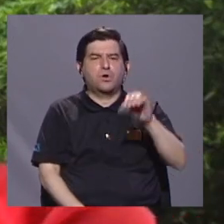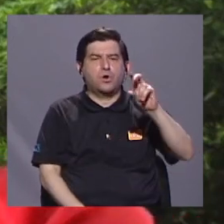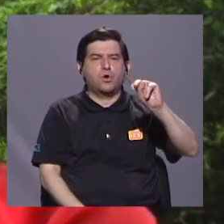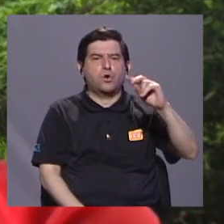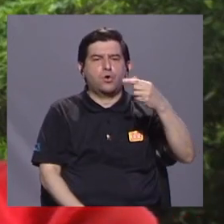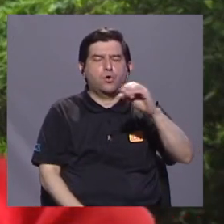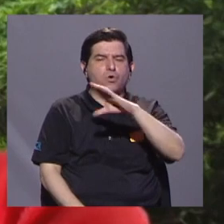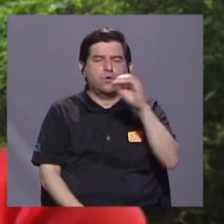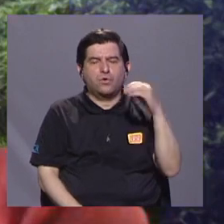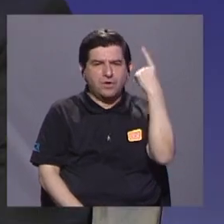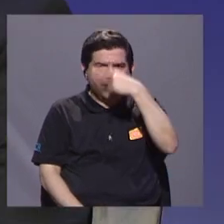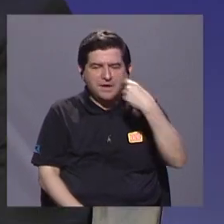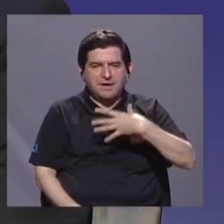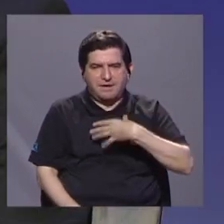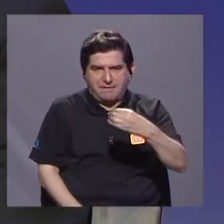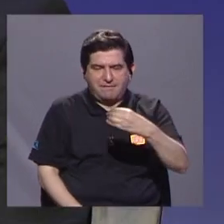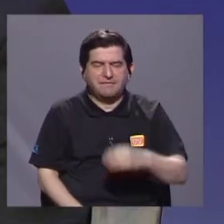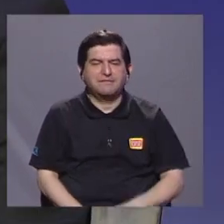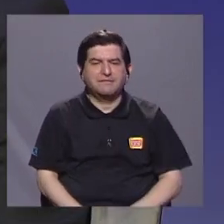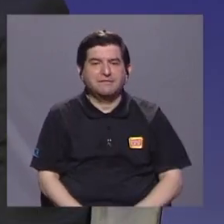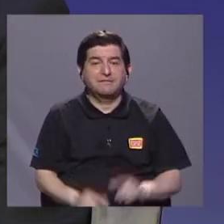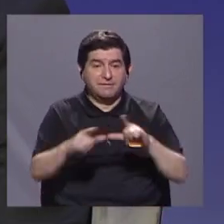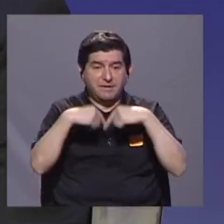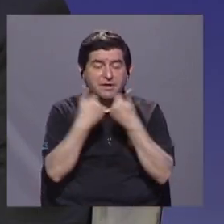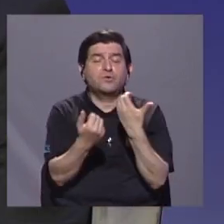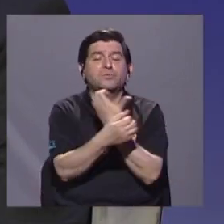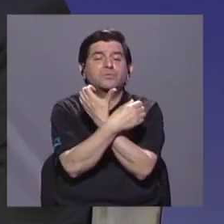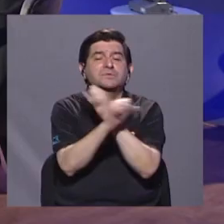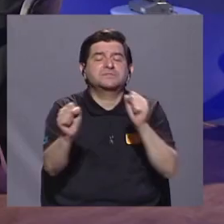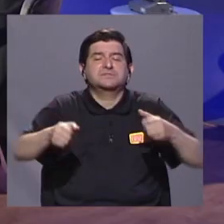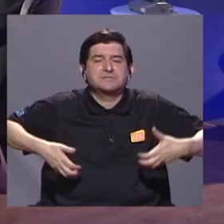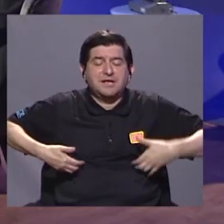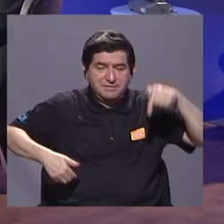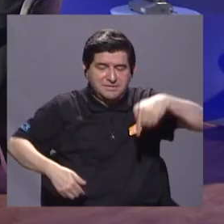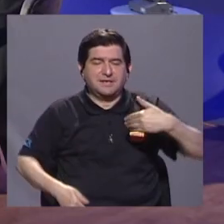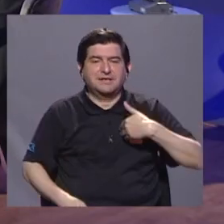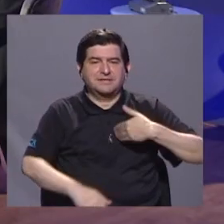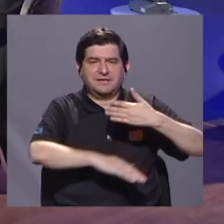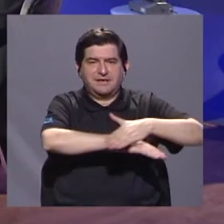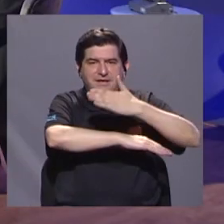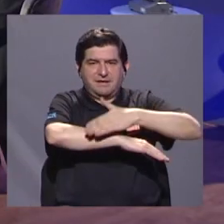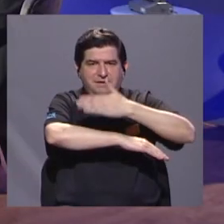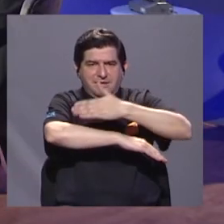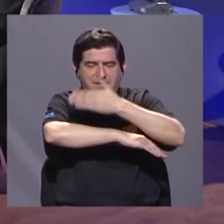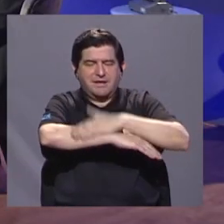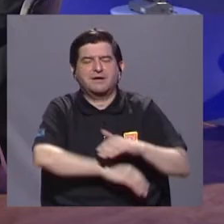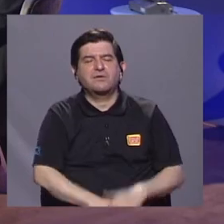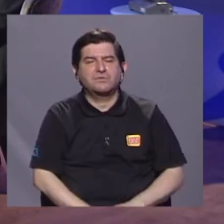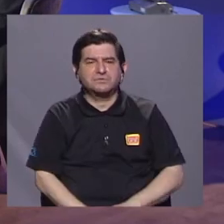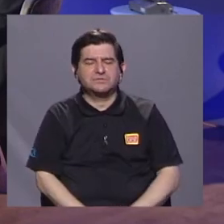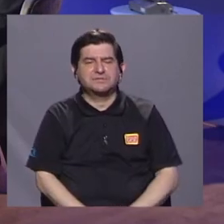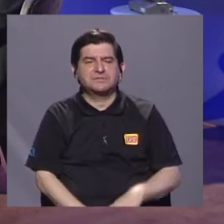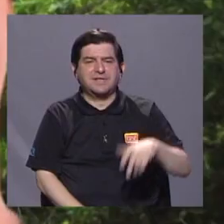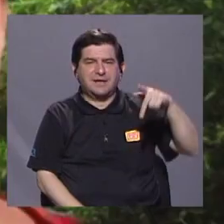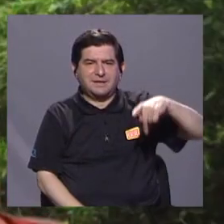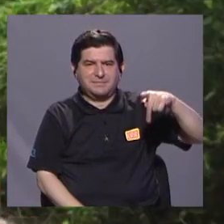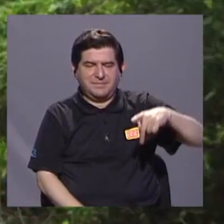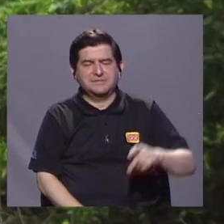del Congo y también el cara blanca. Excelente. Y bueno, los grupos de salvemonos que también tenemos acá en la costa pacífico de Guanacaste,